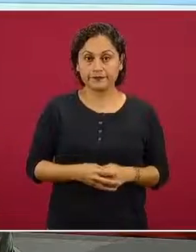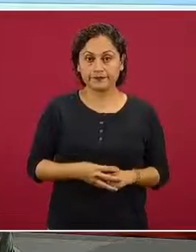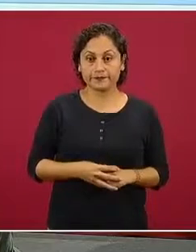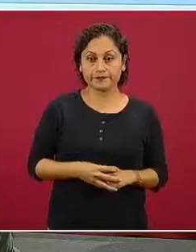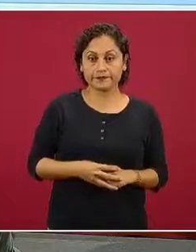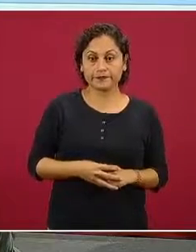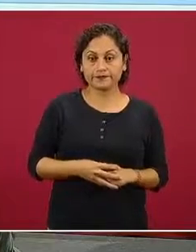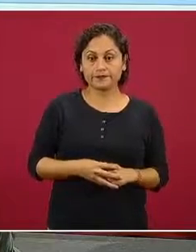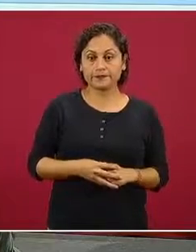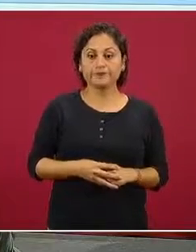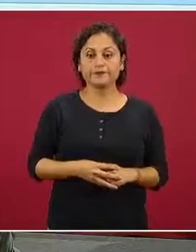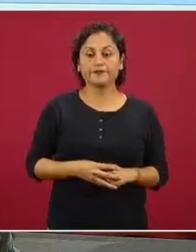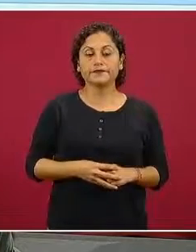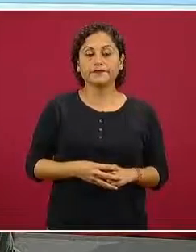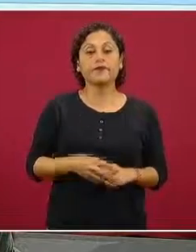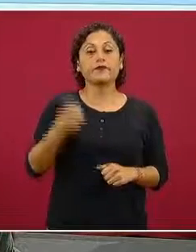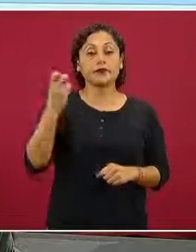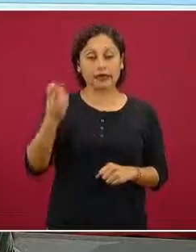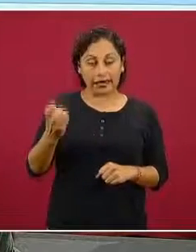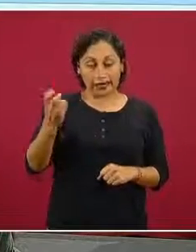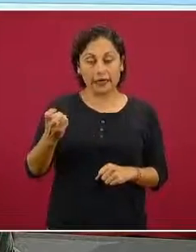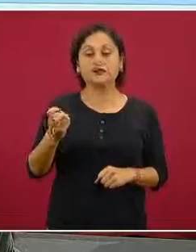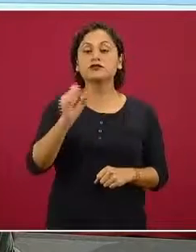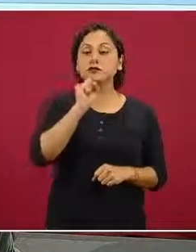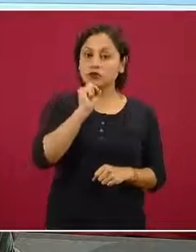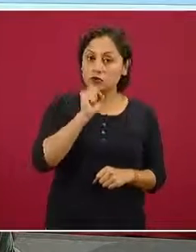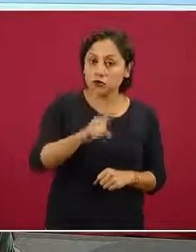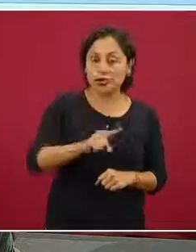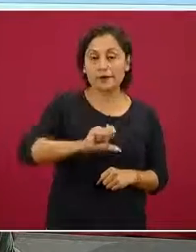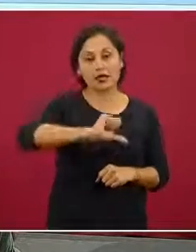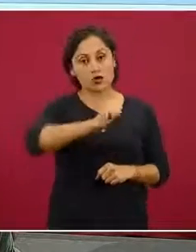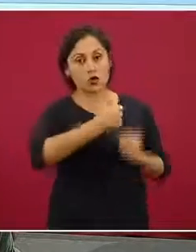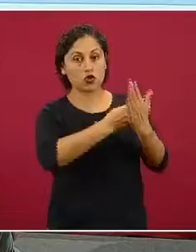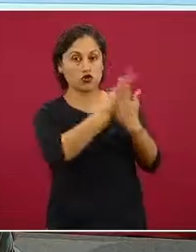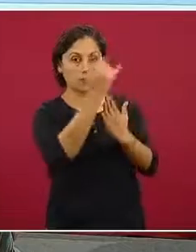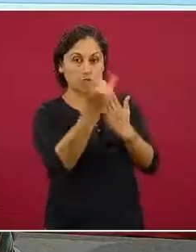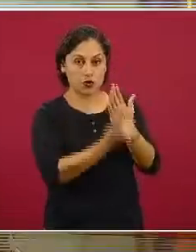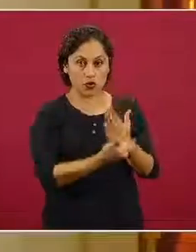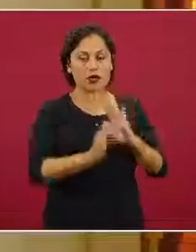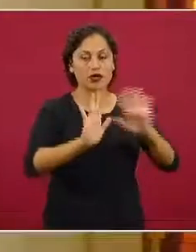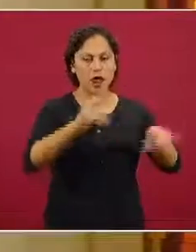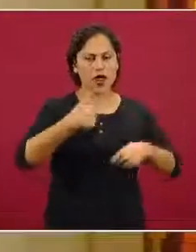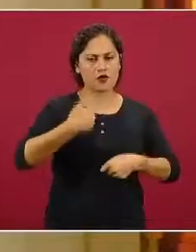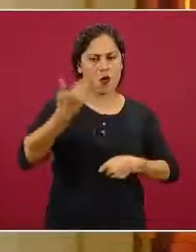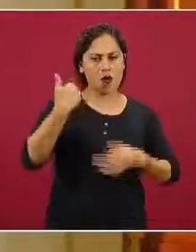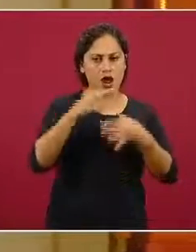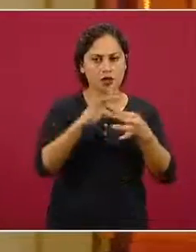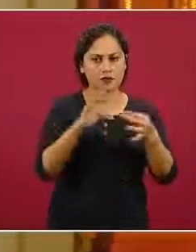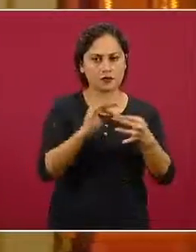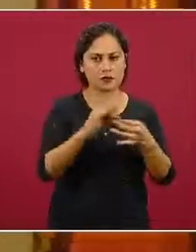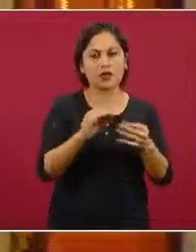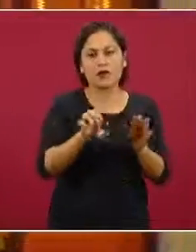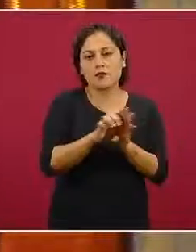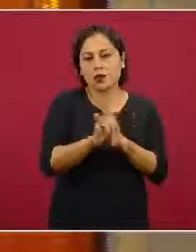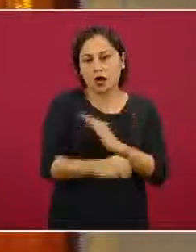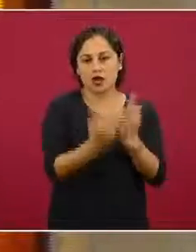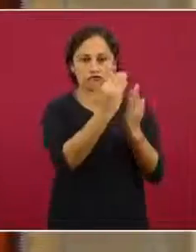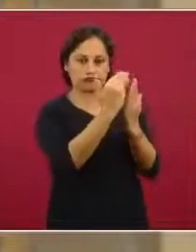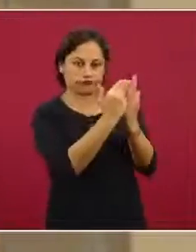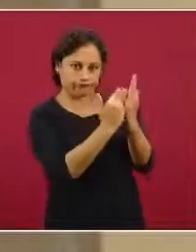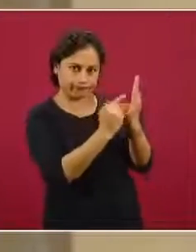Esto también se va a juntar con otro de los proyectos ya lo mencioné al principio que tenemos por un lado las guías